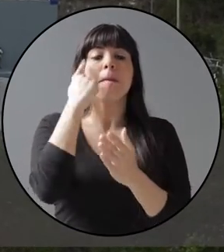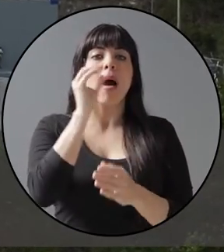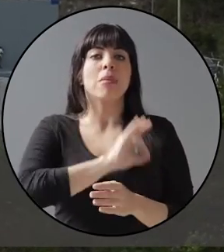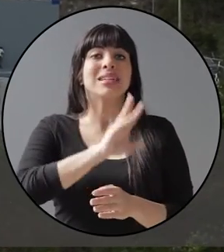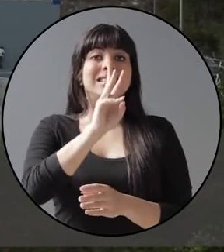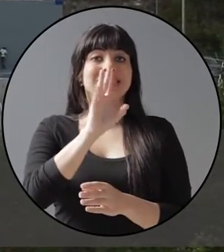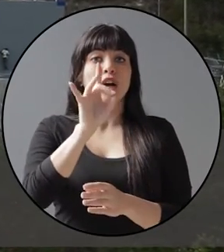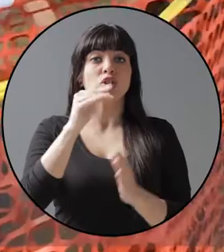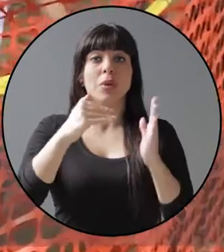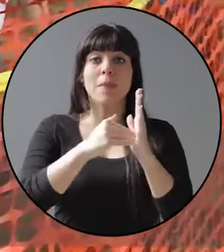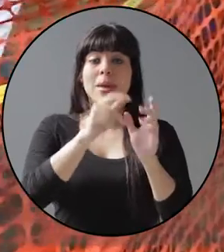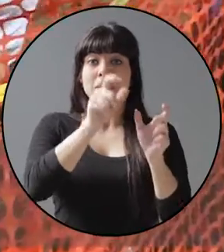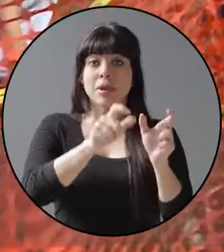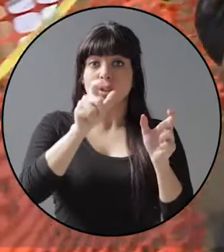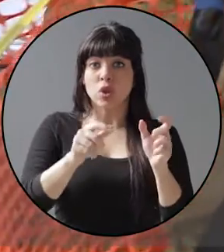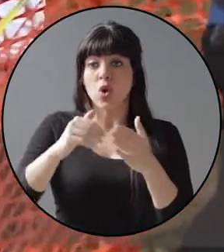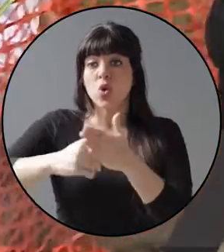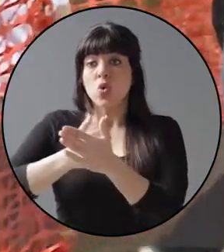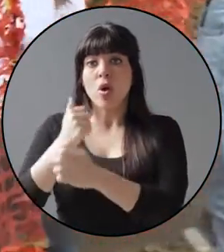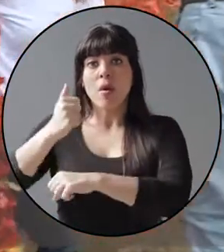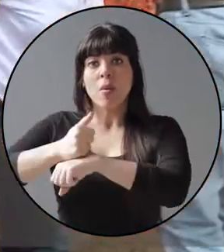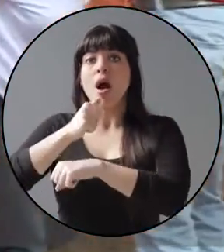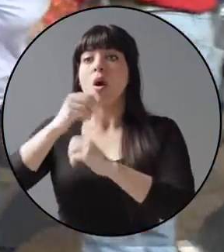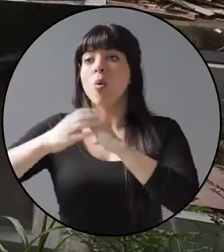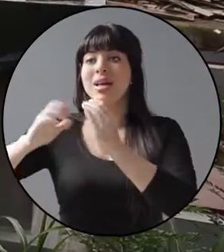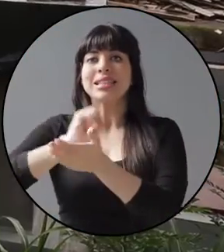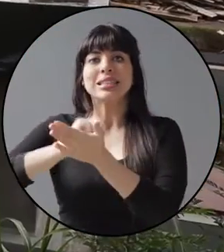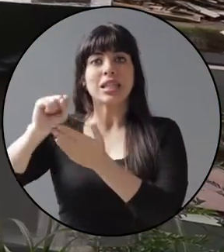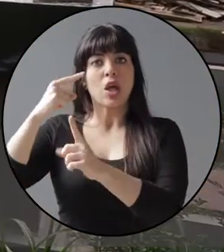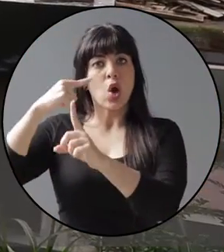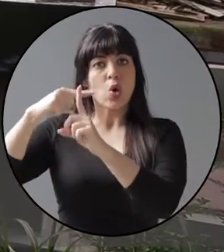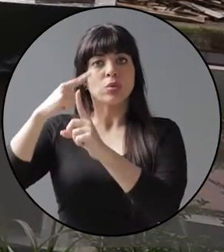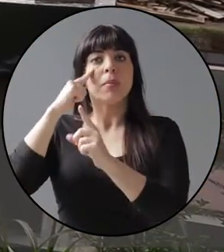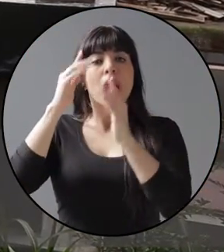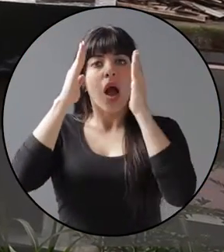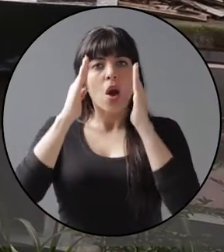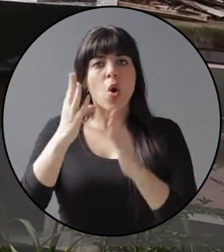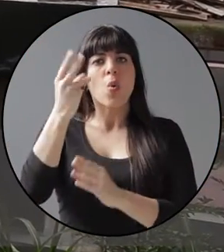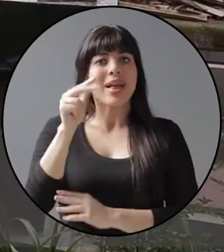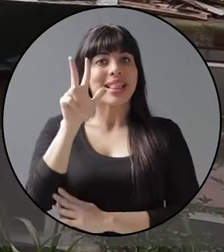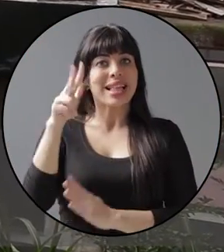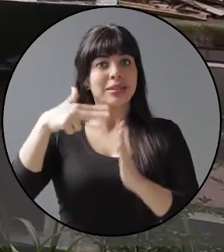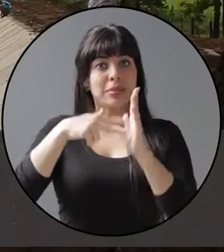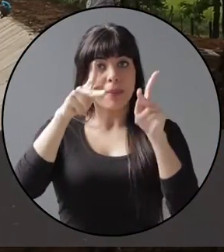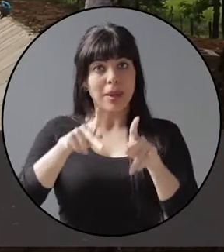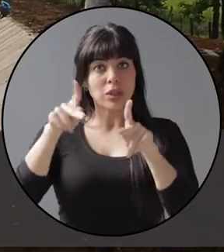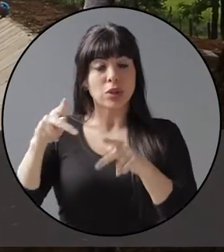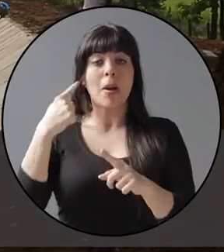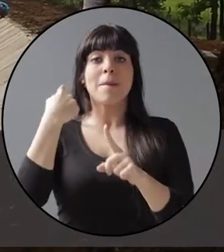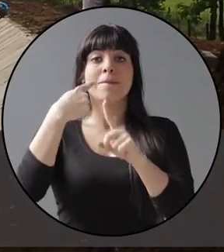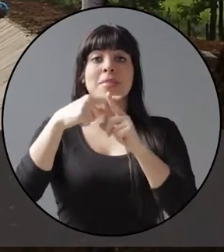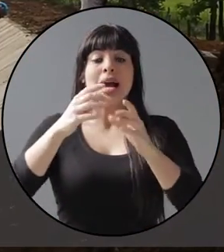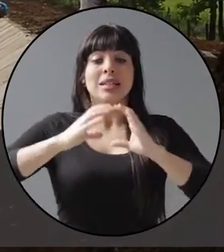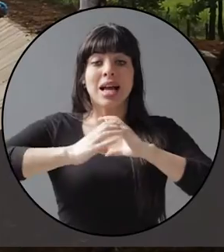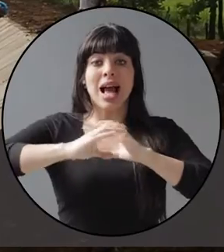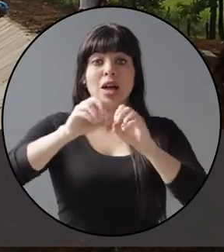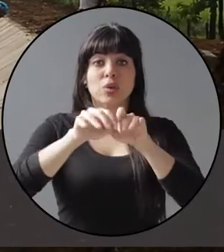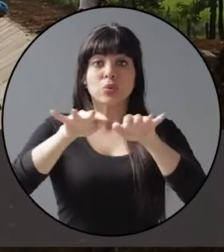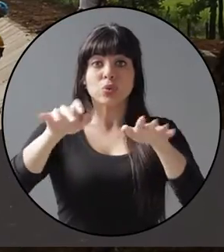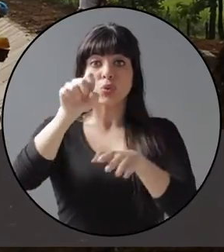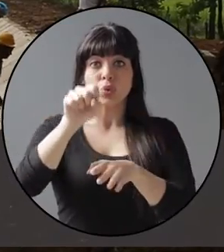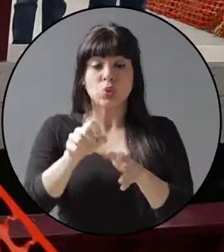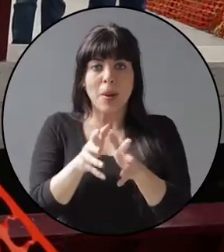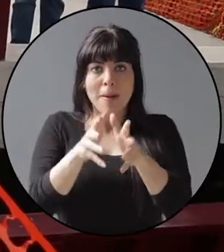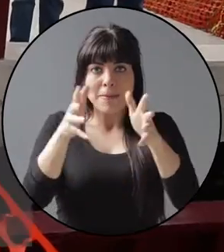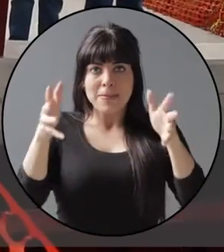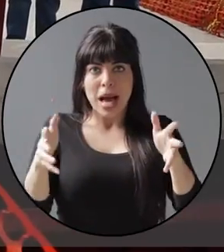.000 habitantes, un nuevo acueducto en Santa Cruz, para atender 3.000 personas y la ampliación en el Canal de Riego del